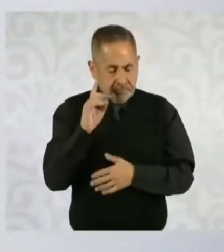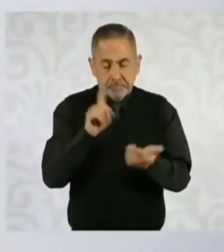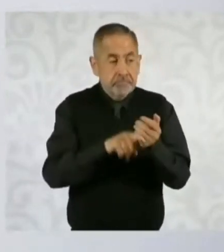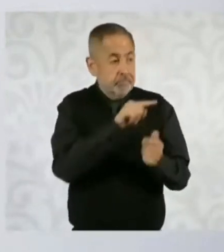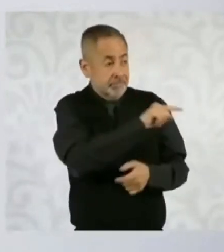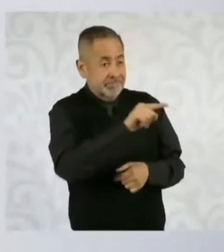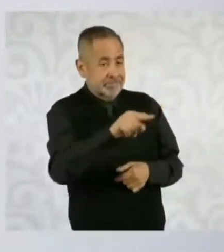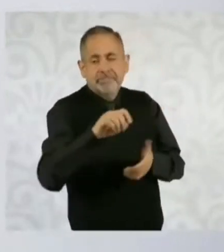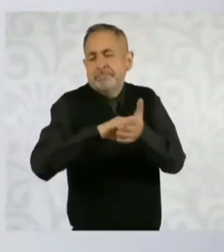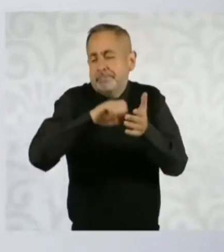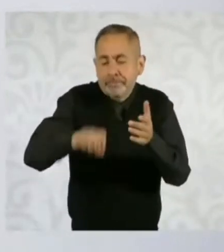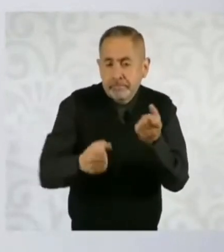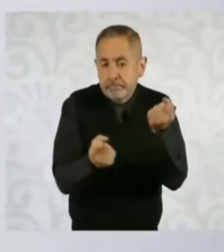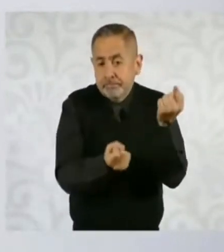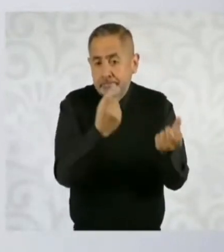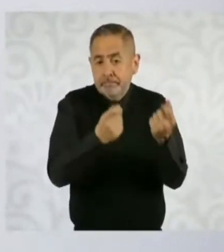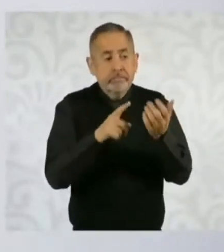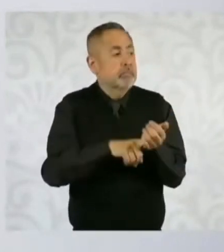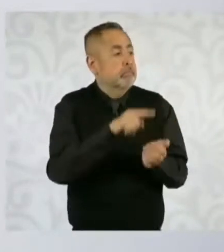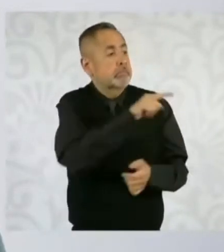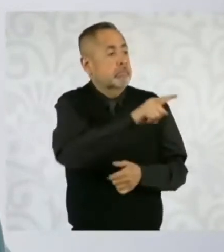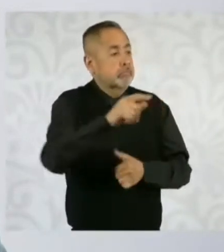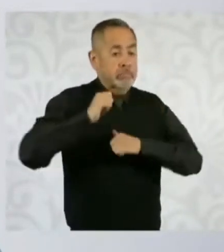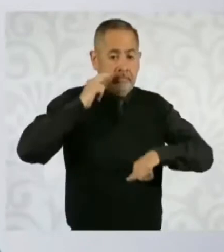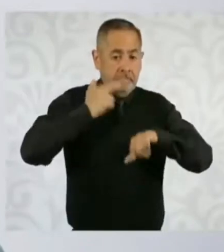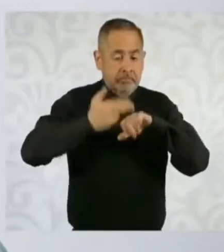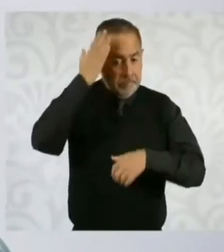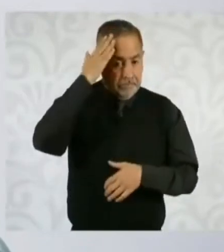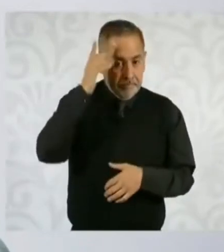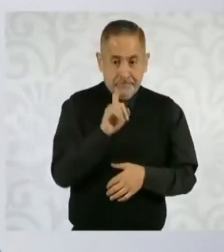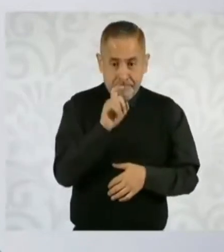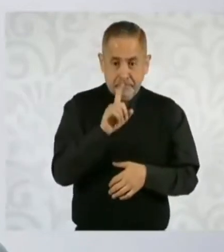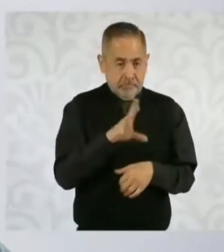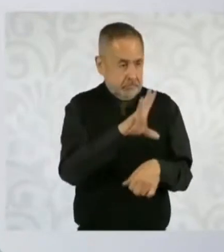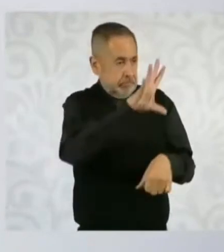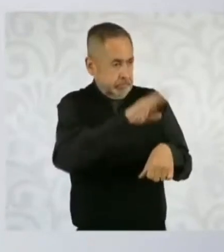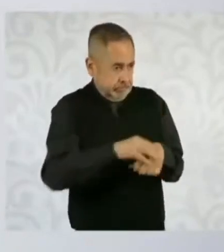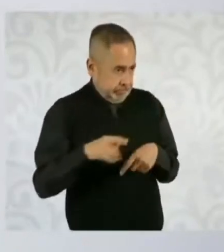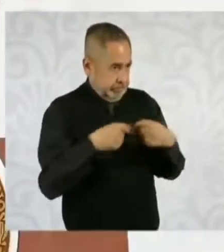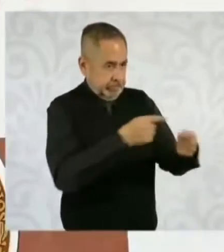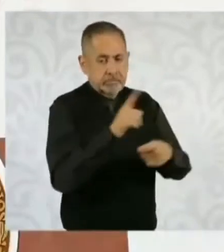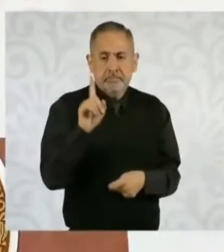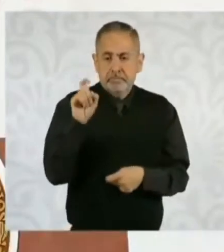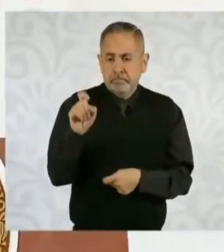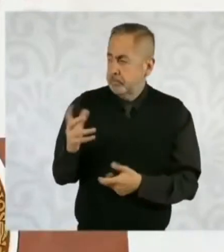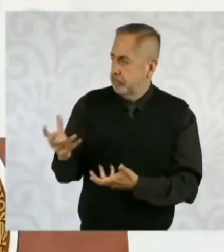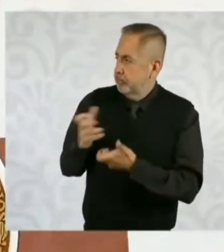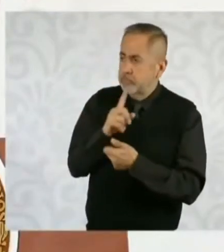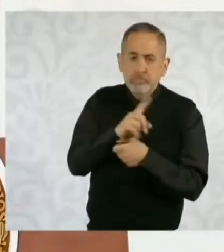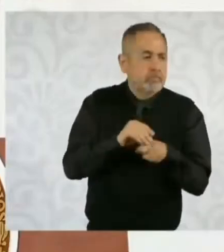riego, por ejemplo, que tienen una concesión para riego.